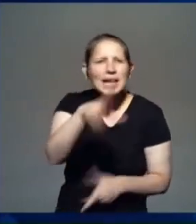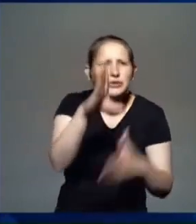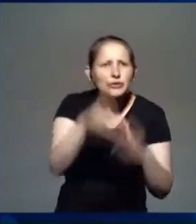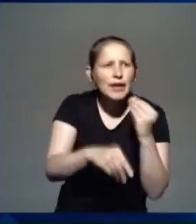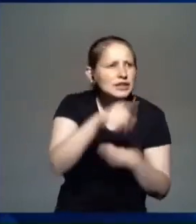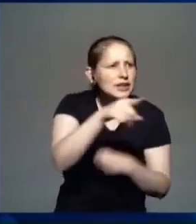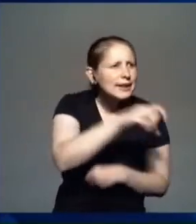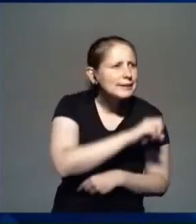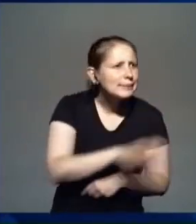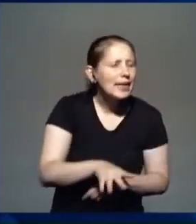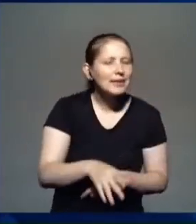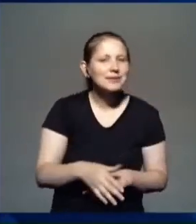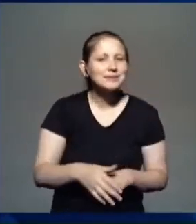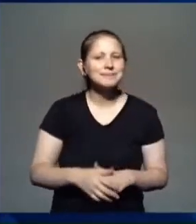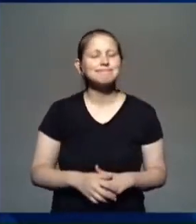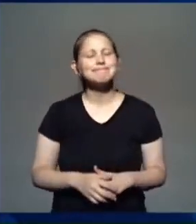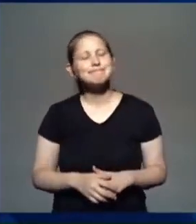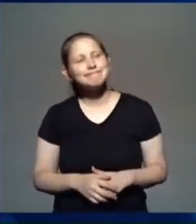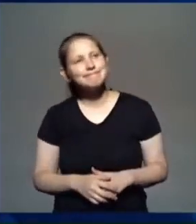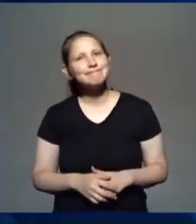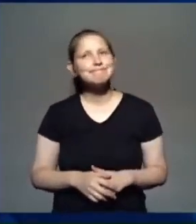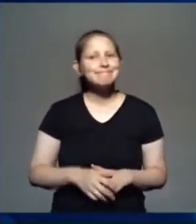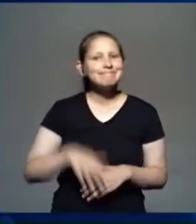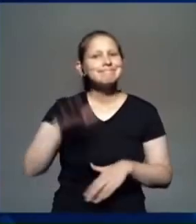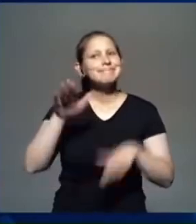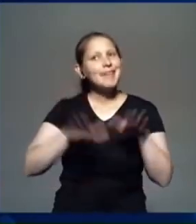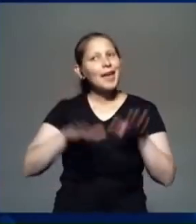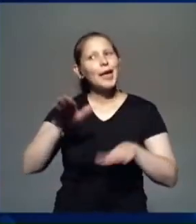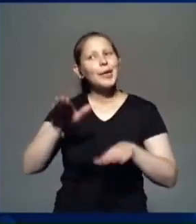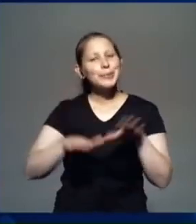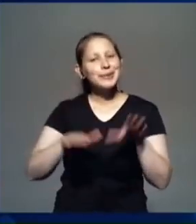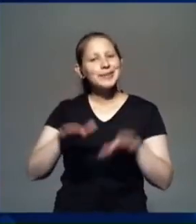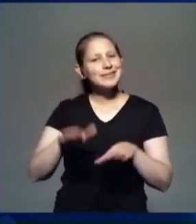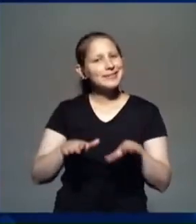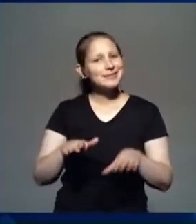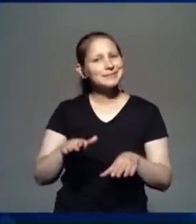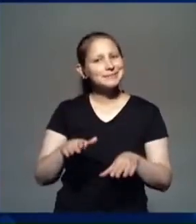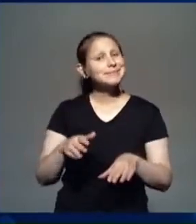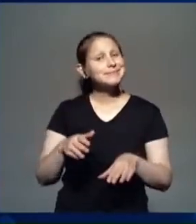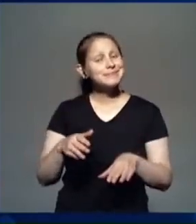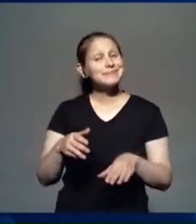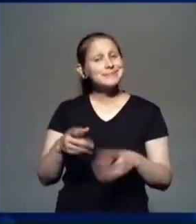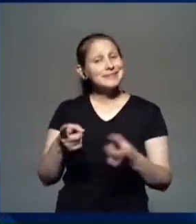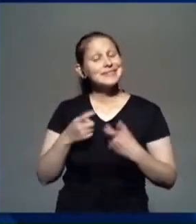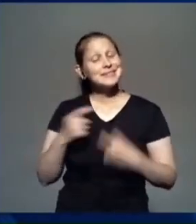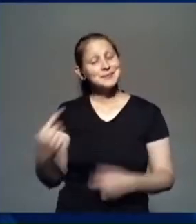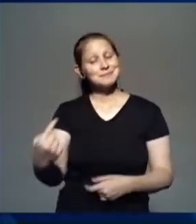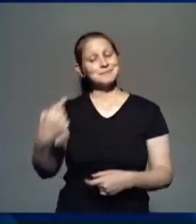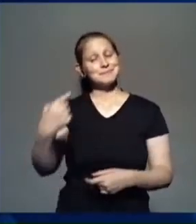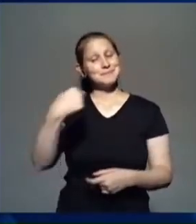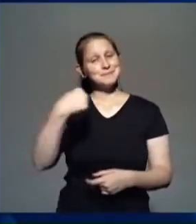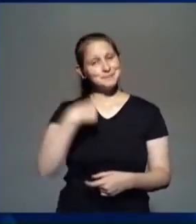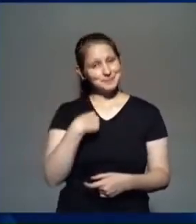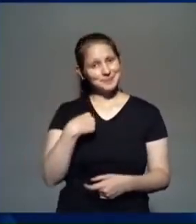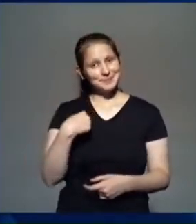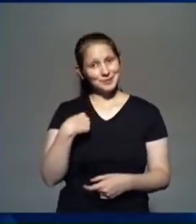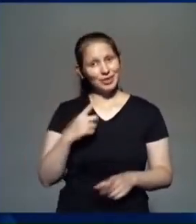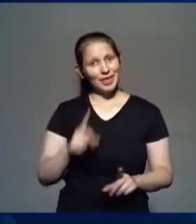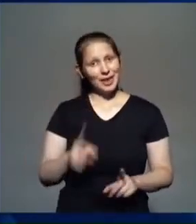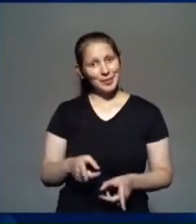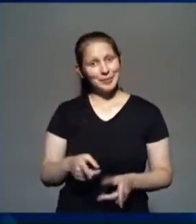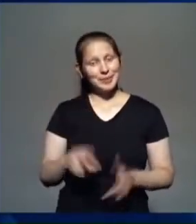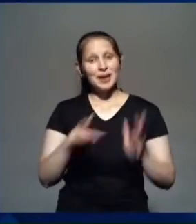Y a veces tendríamos que mirarlo de esta manera. El Señor que dice, no te preocupes por la paja